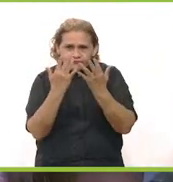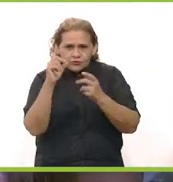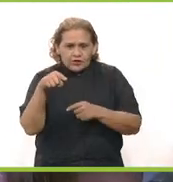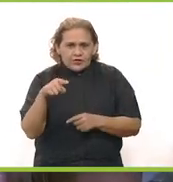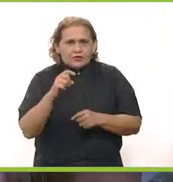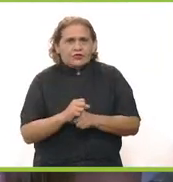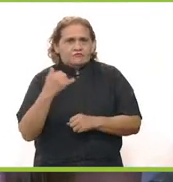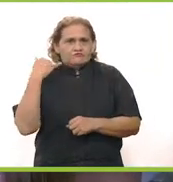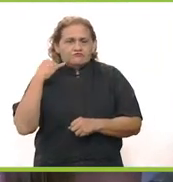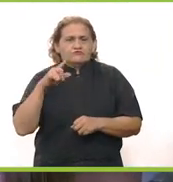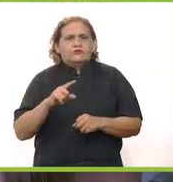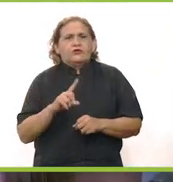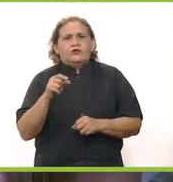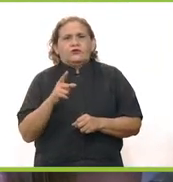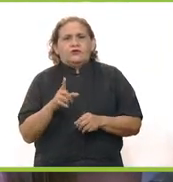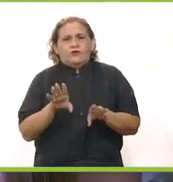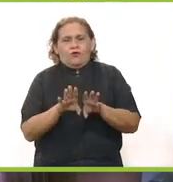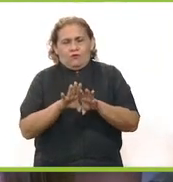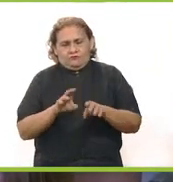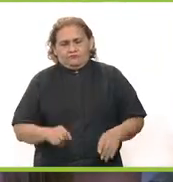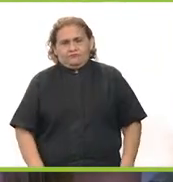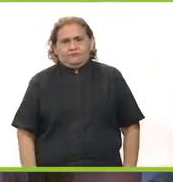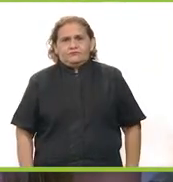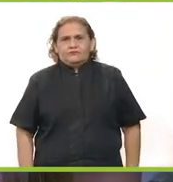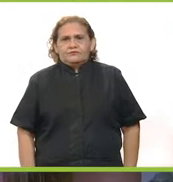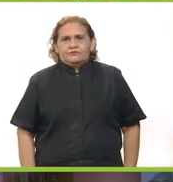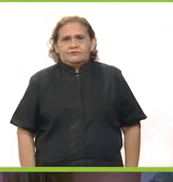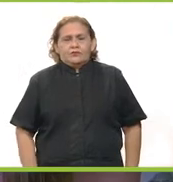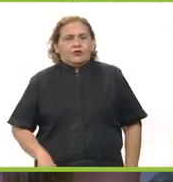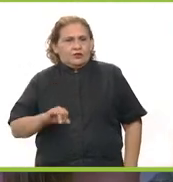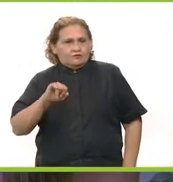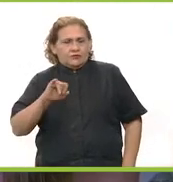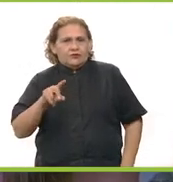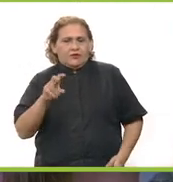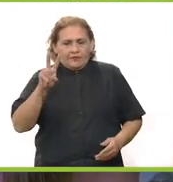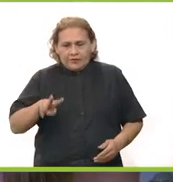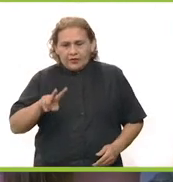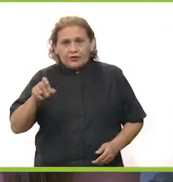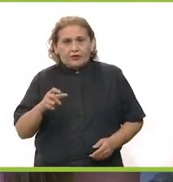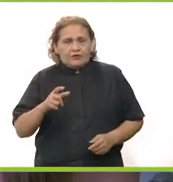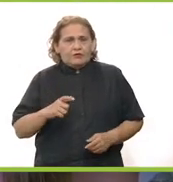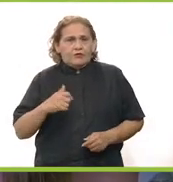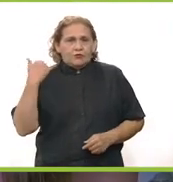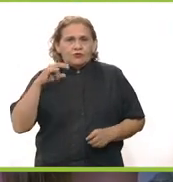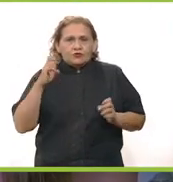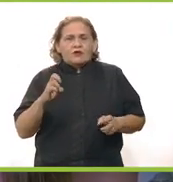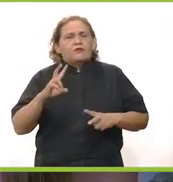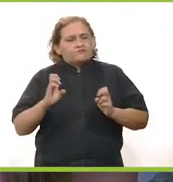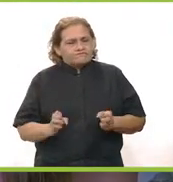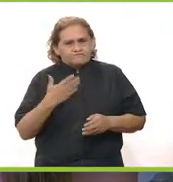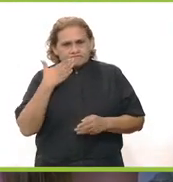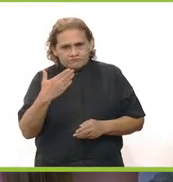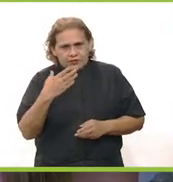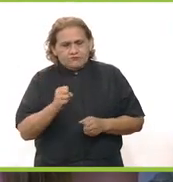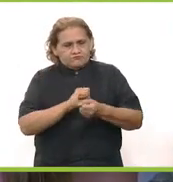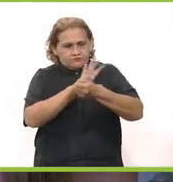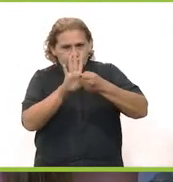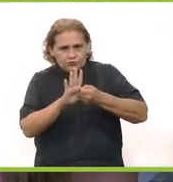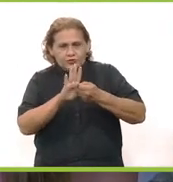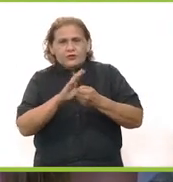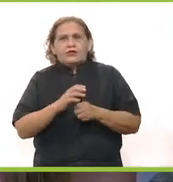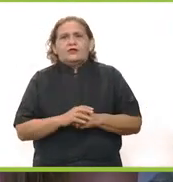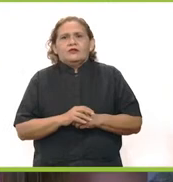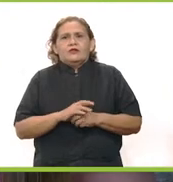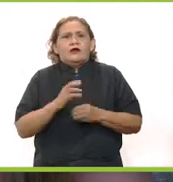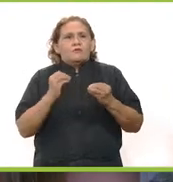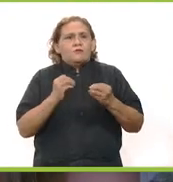panorama contra el COVID-19 aquí en el estado. ¿Qué tal vamos los yucatecos? Así es, Libby, la verdad es que los yucatecos vamos bastante bien en el tema